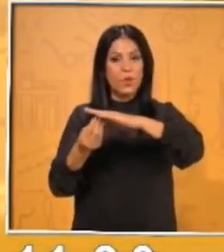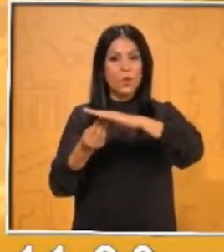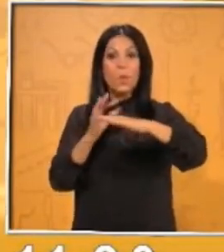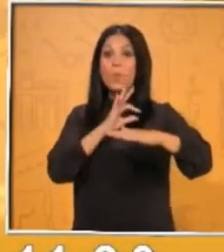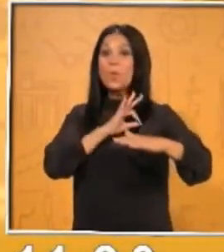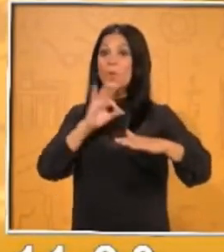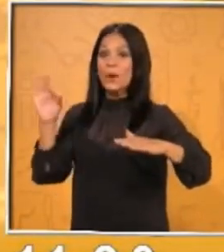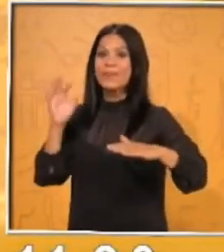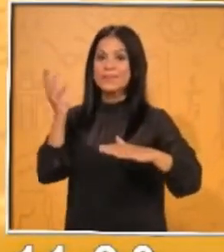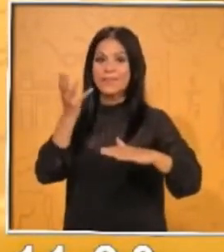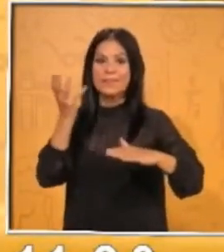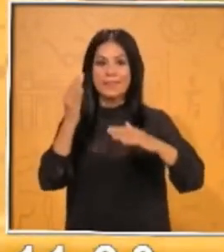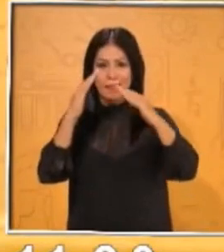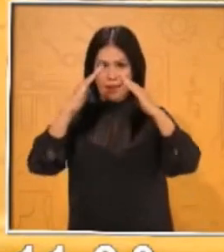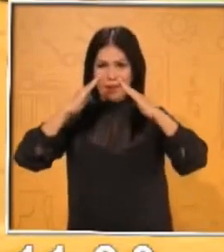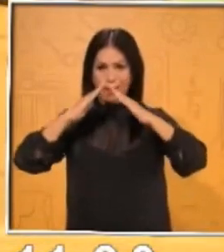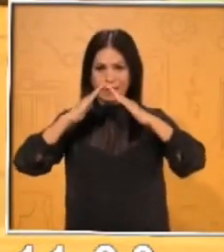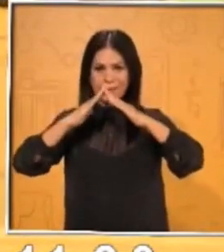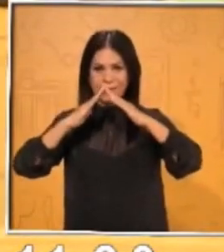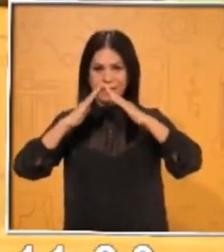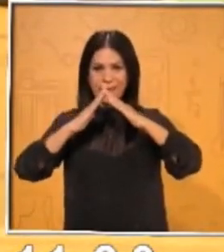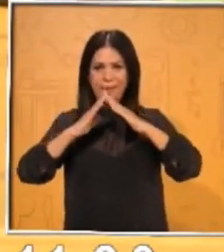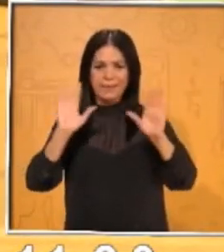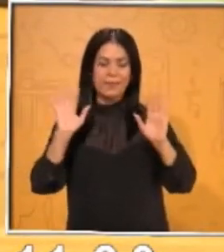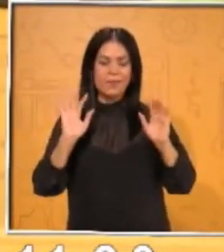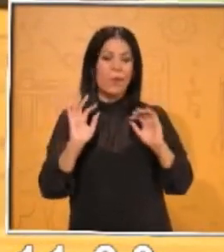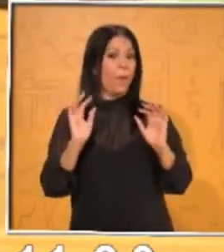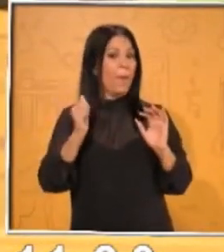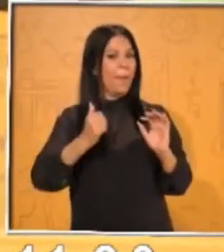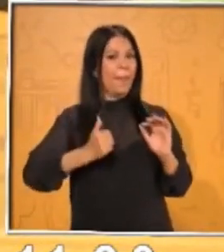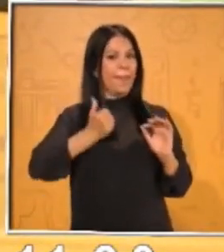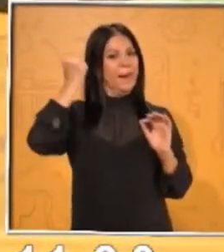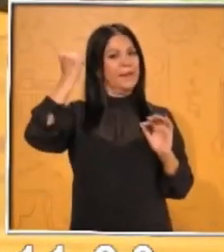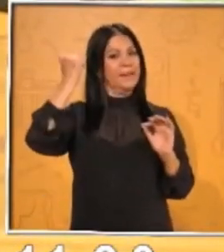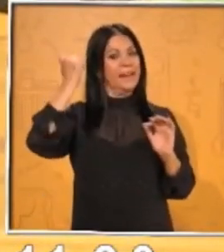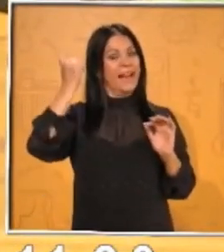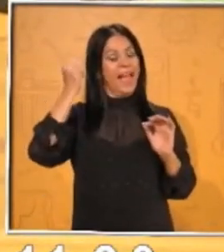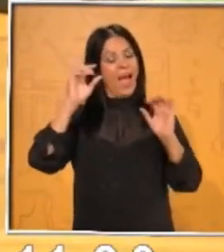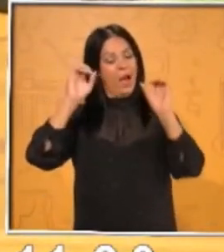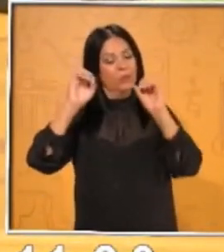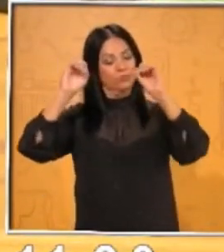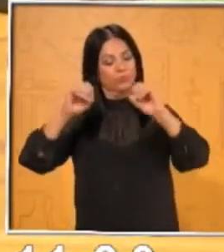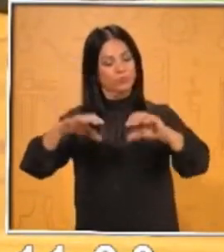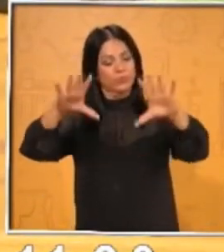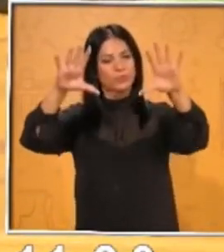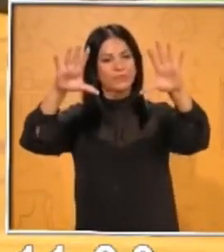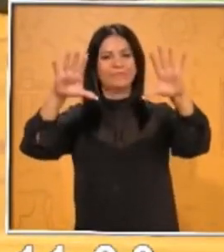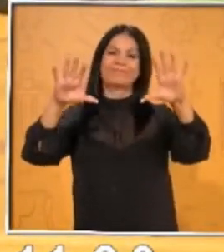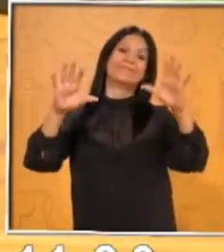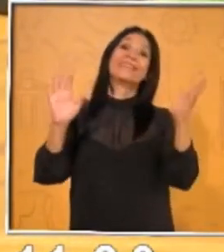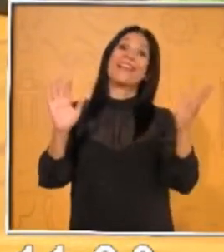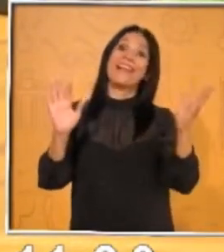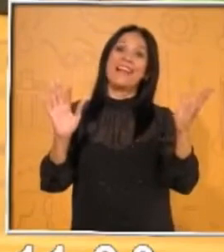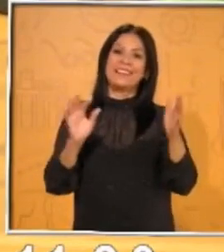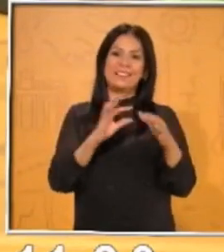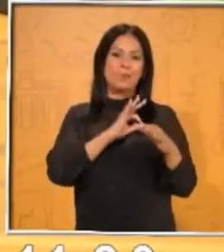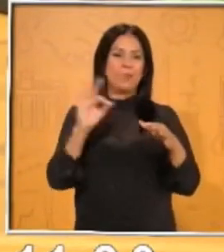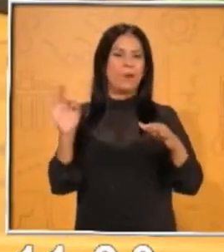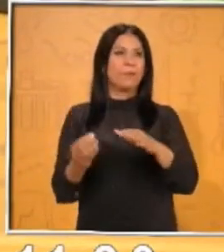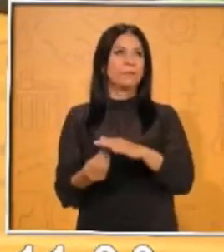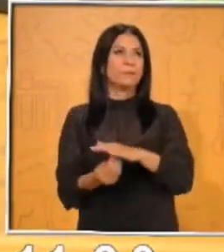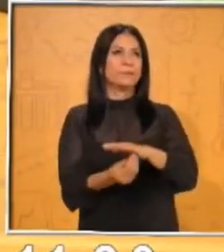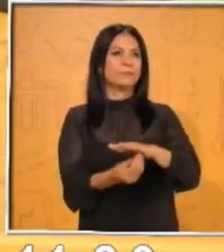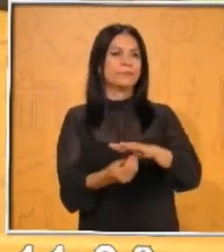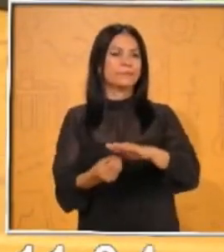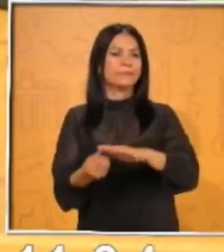demás no saben, tú les puedes hacer ese truco en tu casa y los demás, ah, ¿y a poco estás haciendo que se muevan solos? Y tú